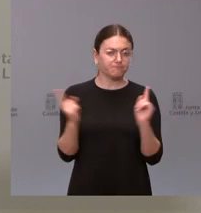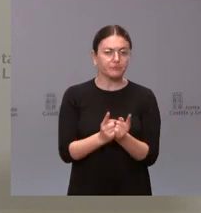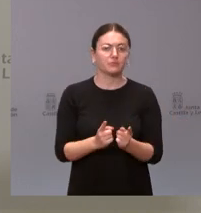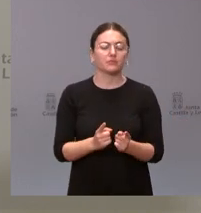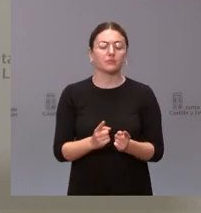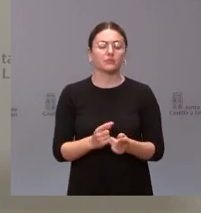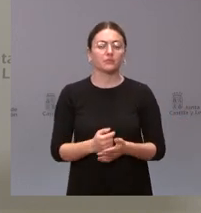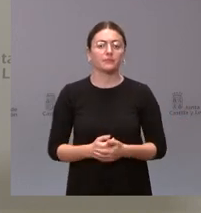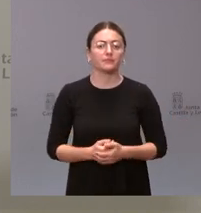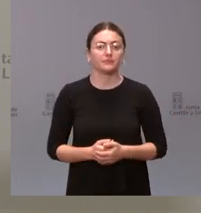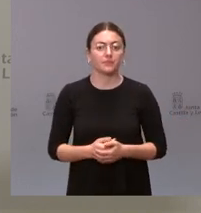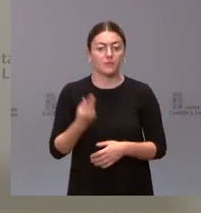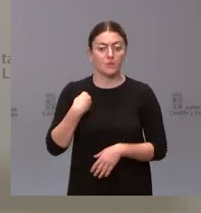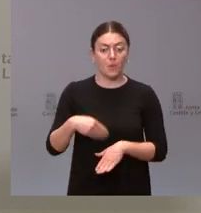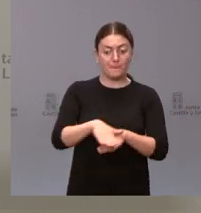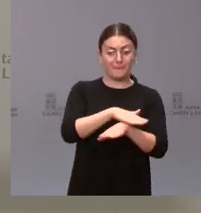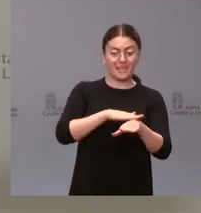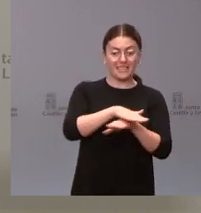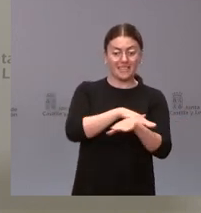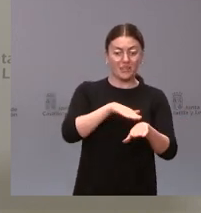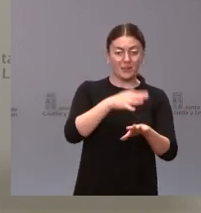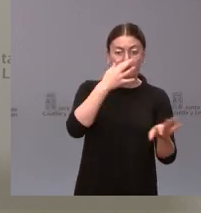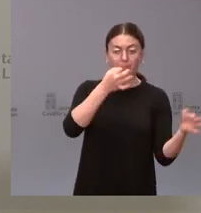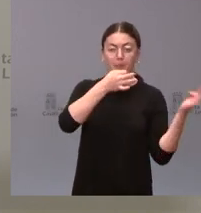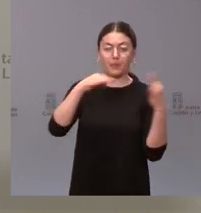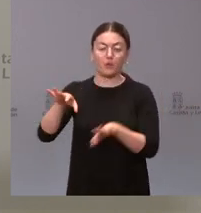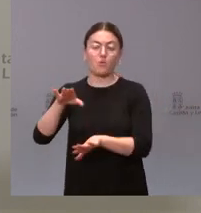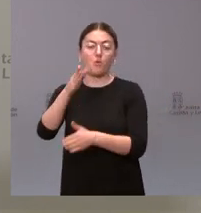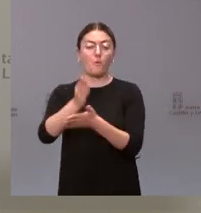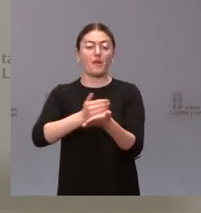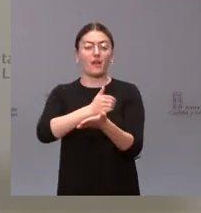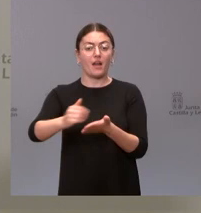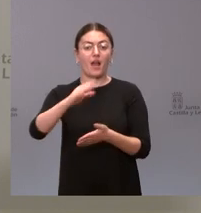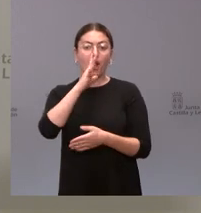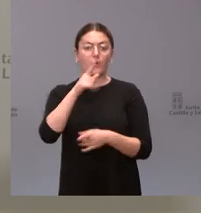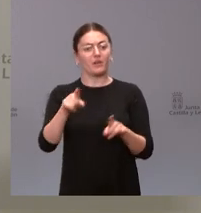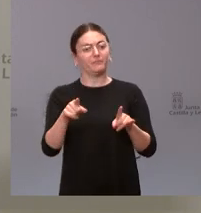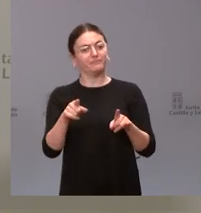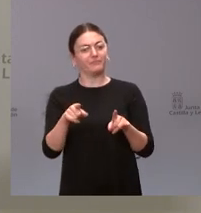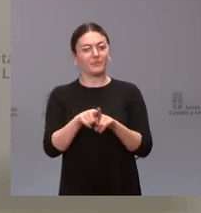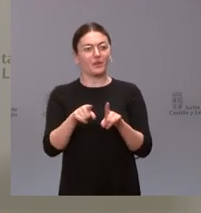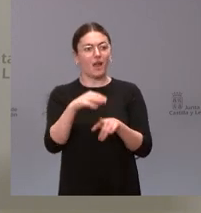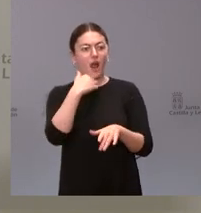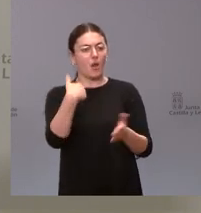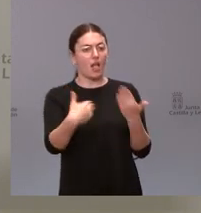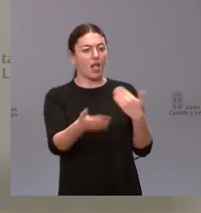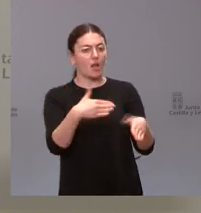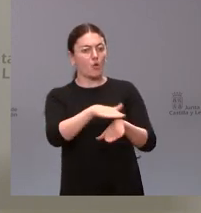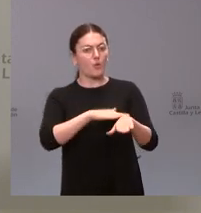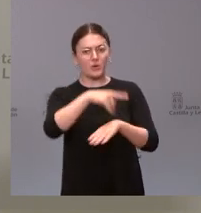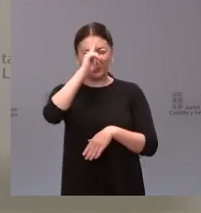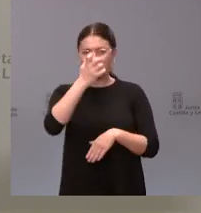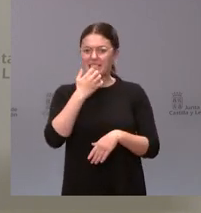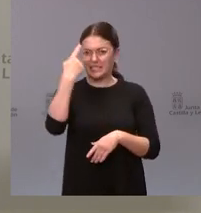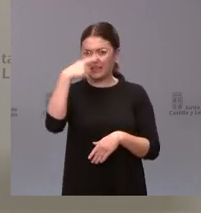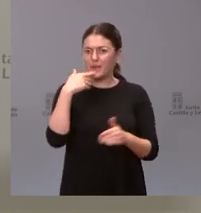y lo que deje de hacer el Ministerio va a recaer en las comunidades autónomas que van a tener algún tipo de compensación por parte del Gobierno no sé si conocen estos planes y en todo caso que